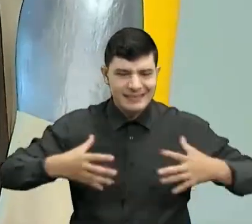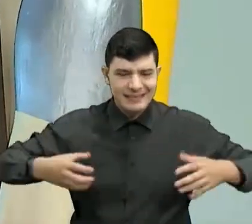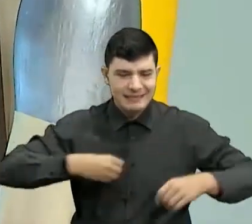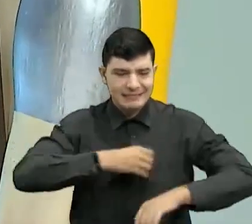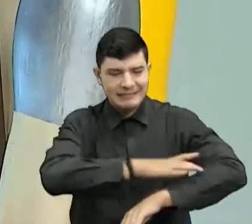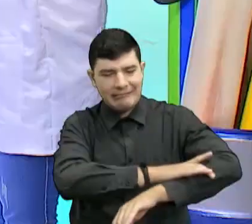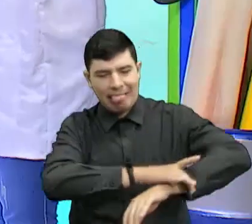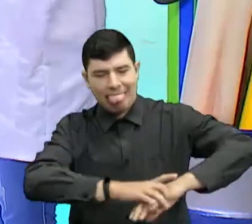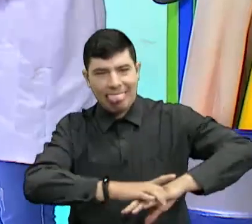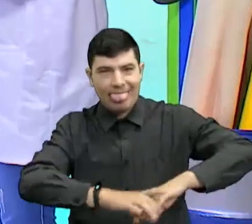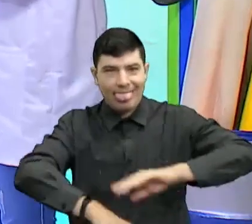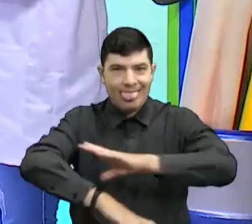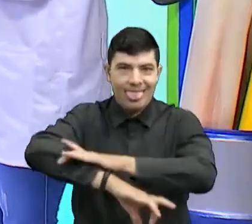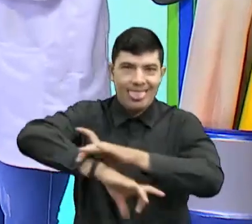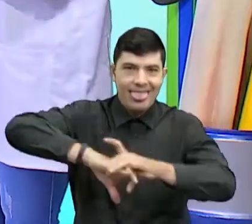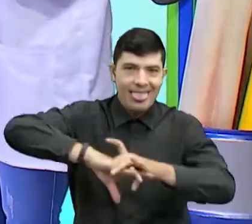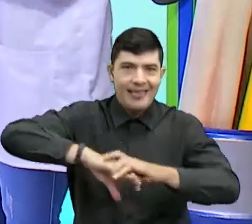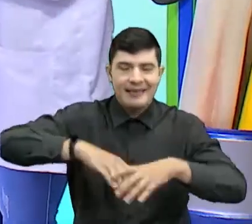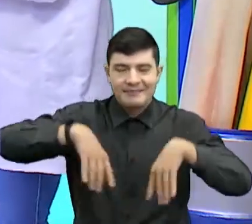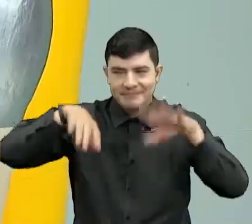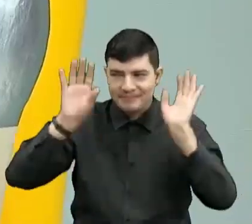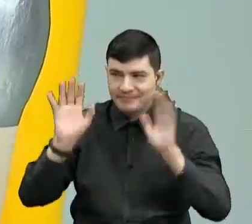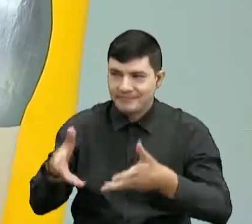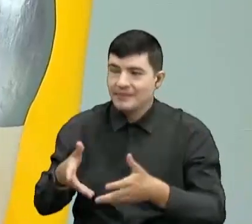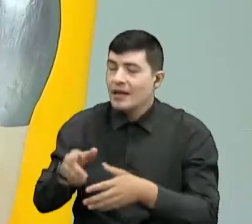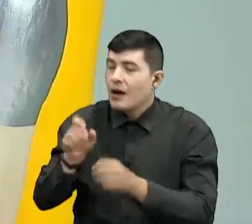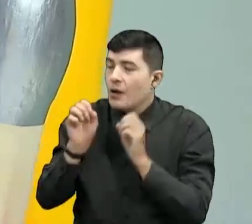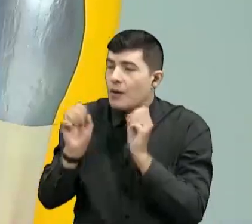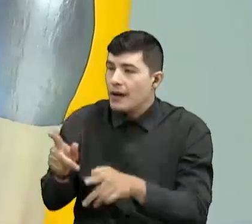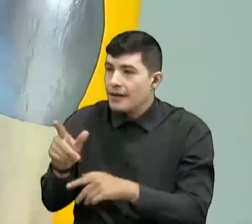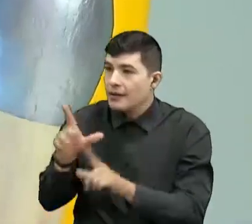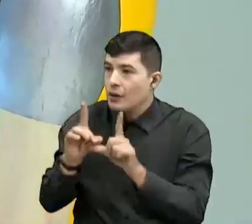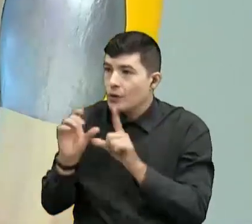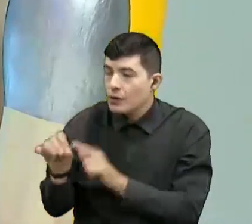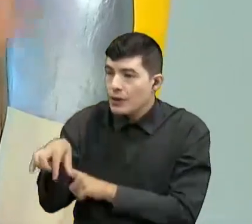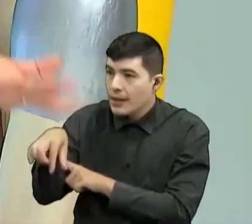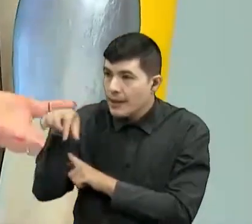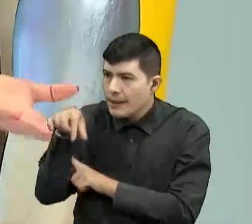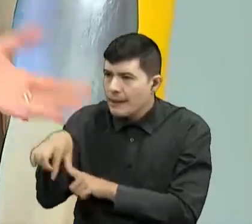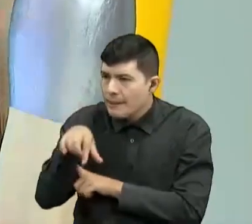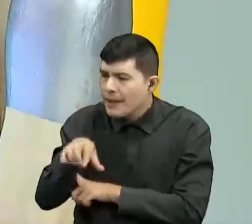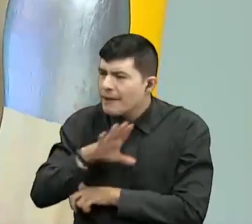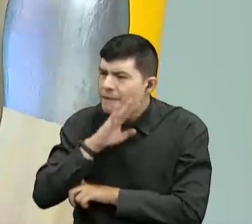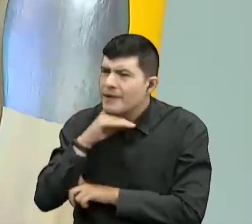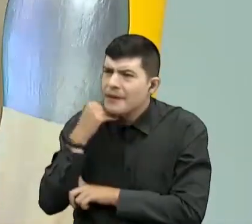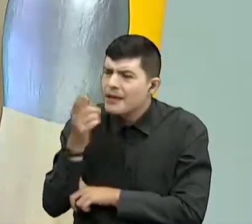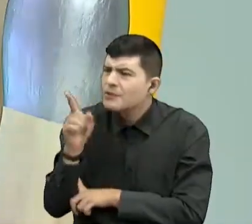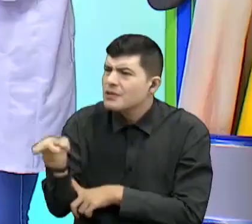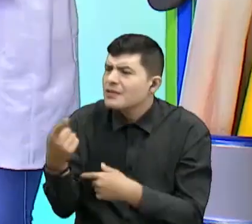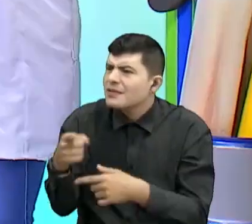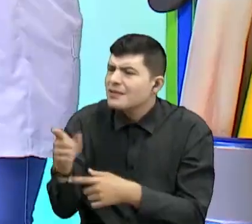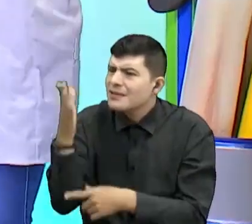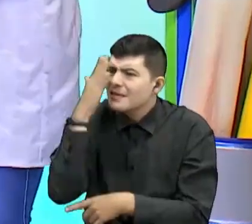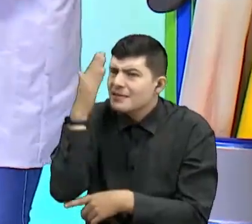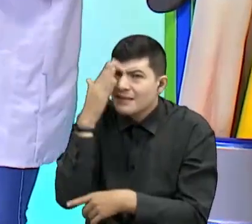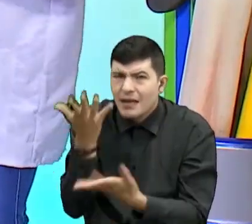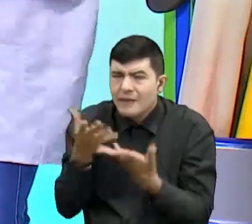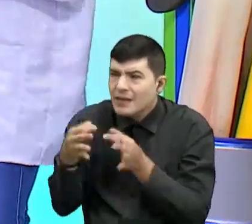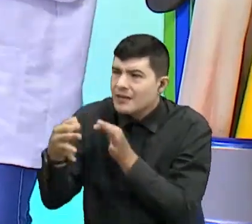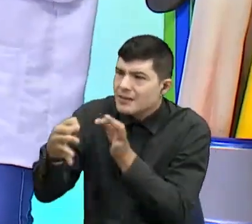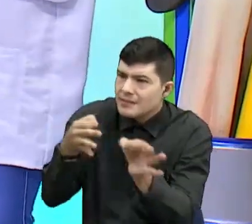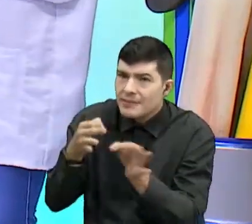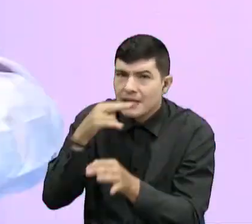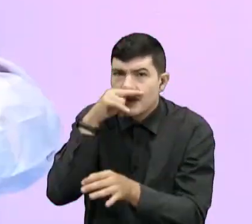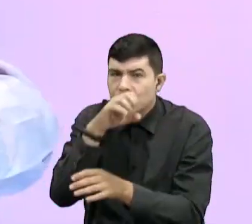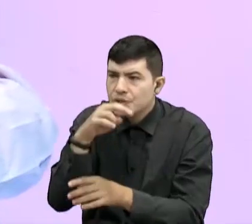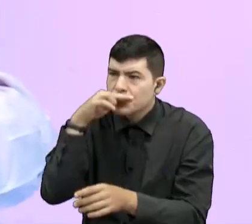continuemos. Mi querido doctor Tegui, enfermedades y vacunas. ¿Qué sabe usted de las enfermedades y las vacunas para enseñarles a los niños